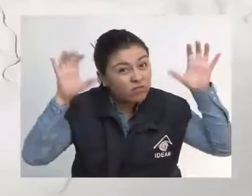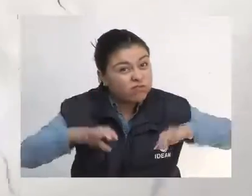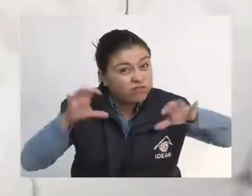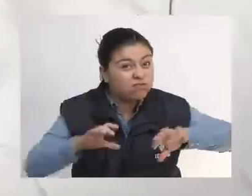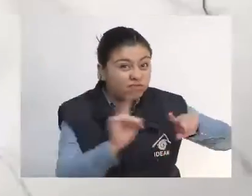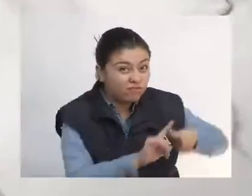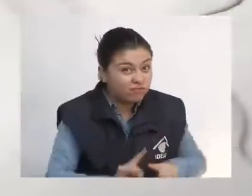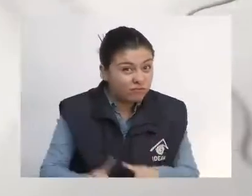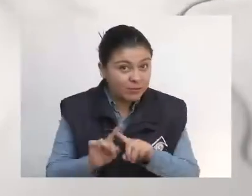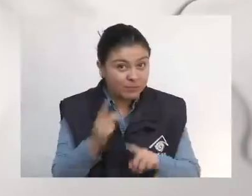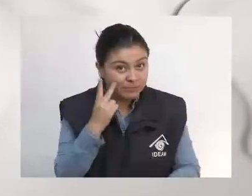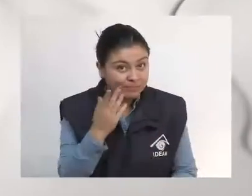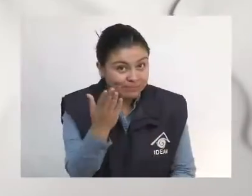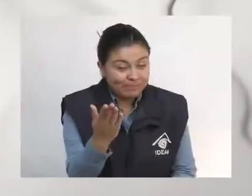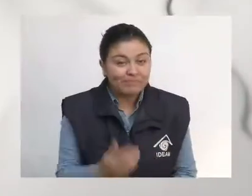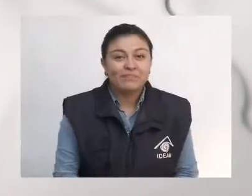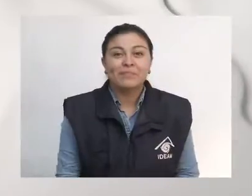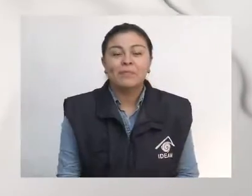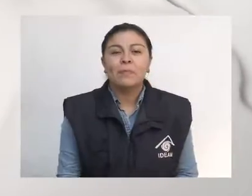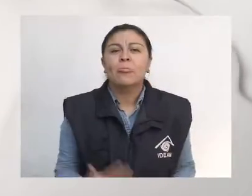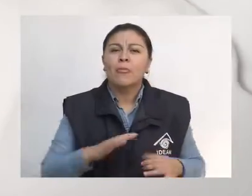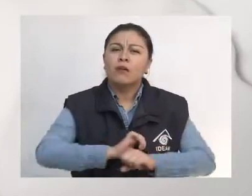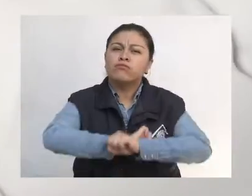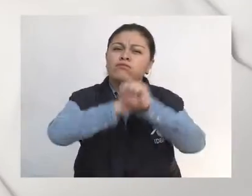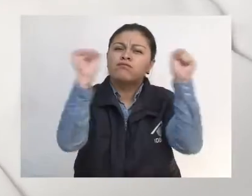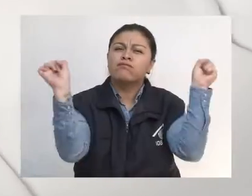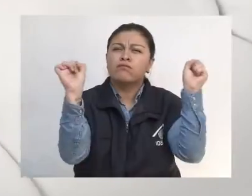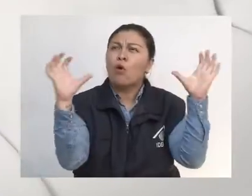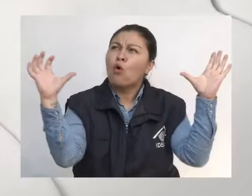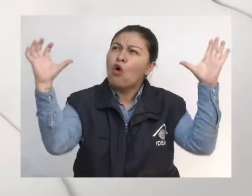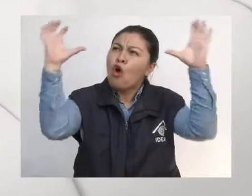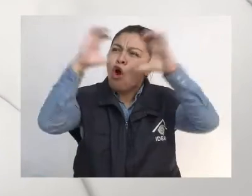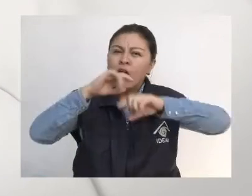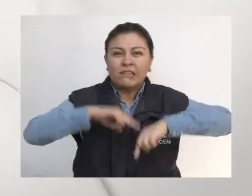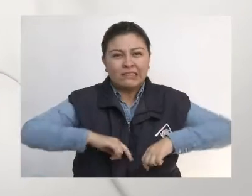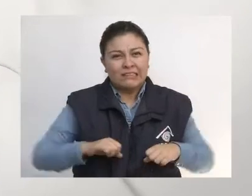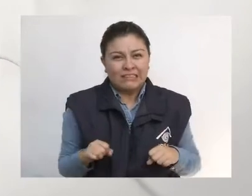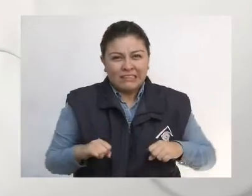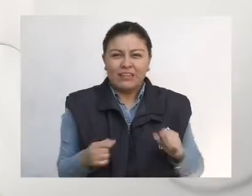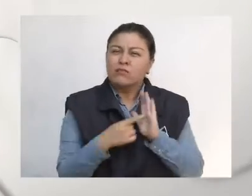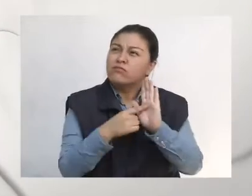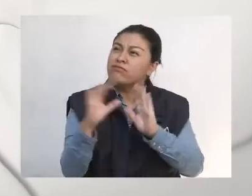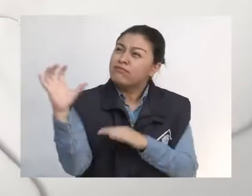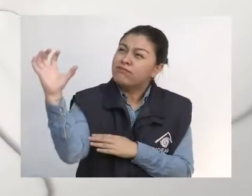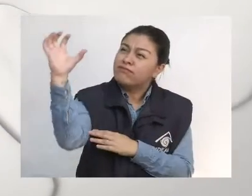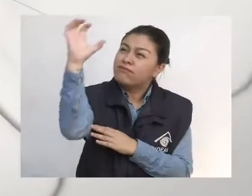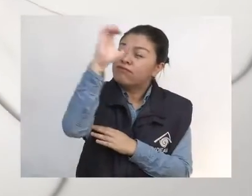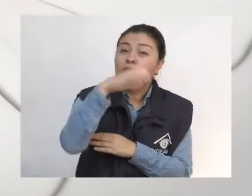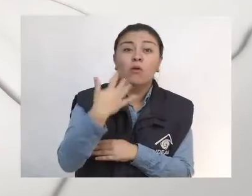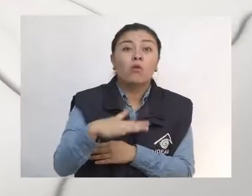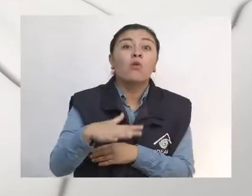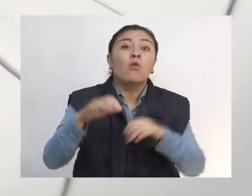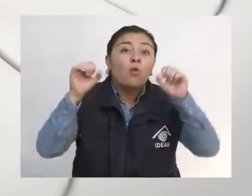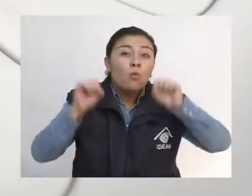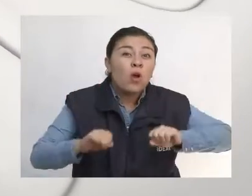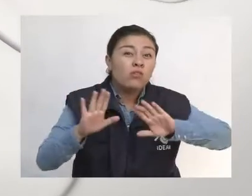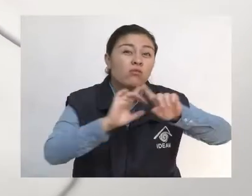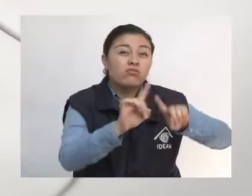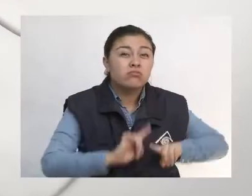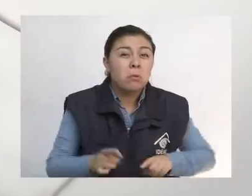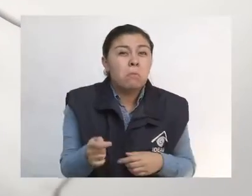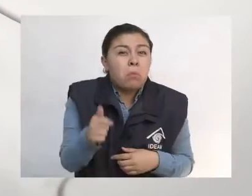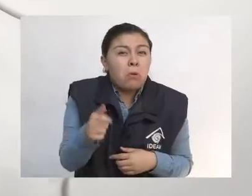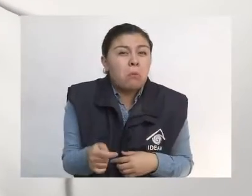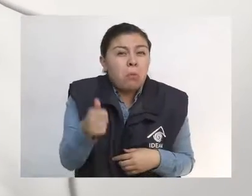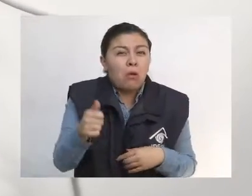Una mañana gris sobre la capital de la República y solo se prevén algunas lluvias intermitentes y ligeras sobre el suroriente y sur de la